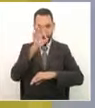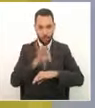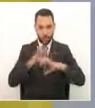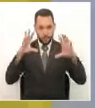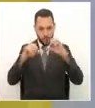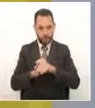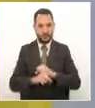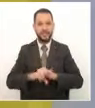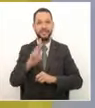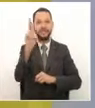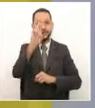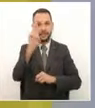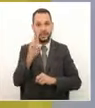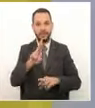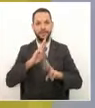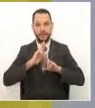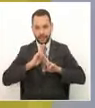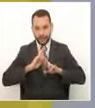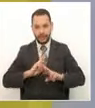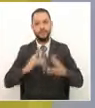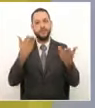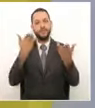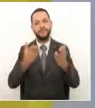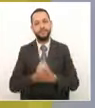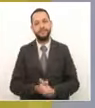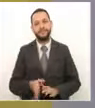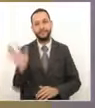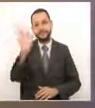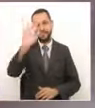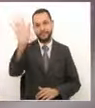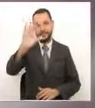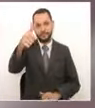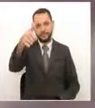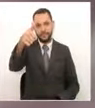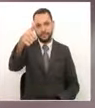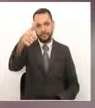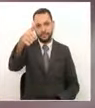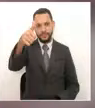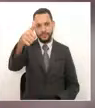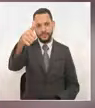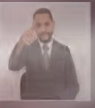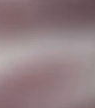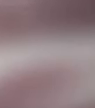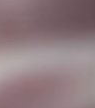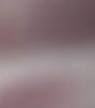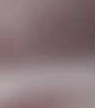cita acá en risaralda responde feliz noche nos vemos en el y